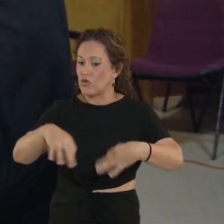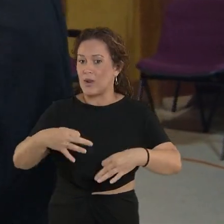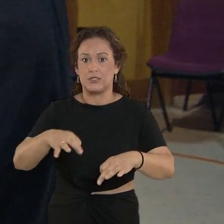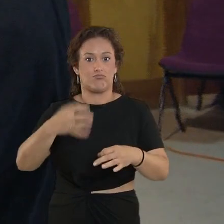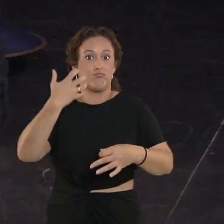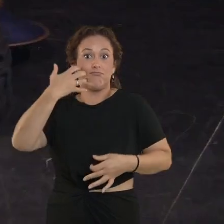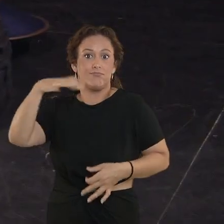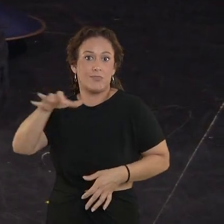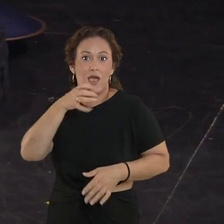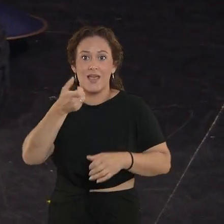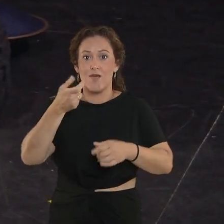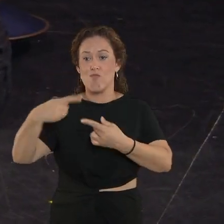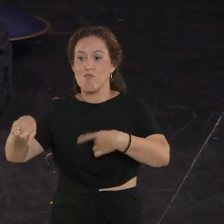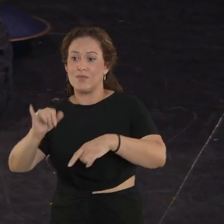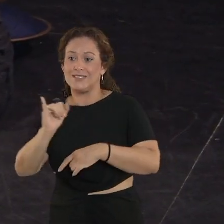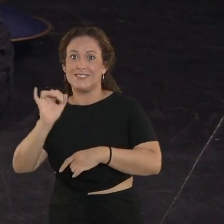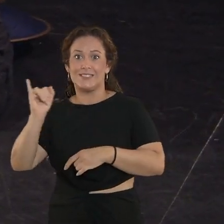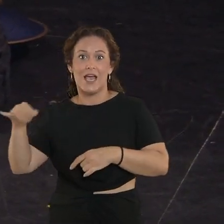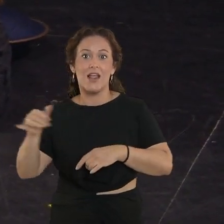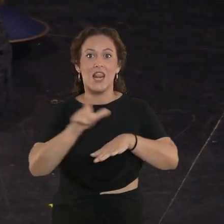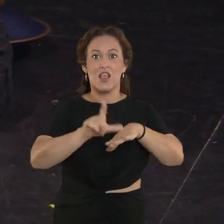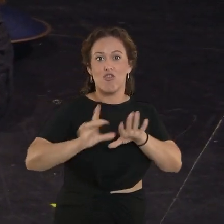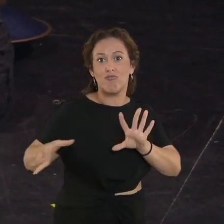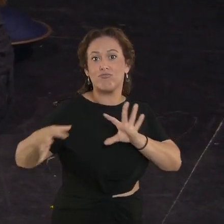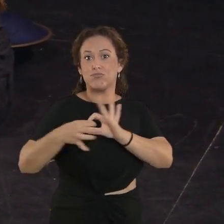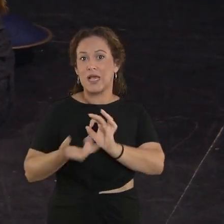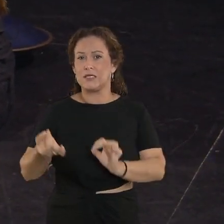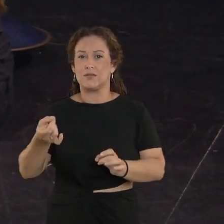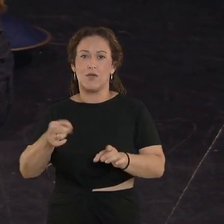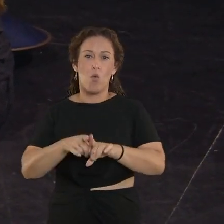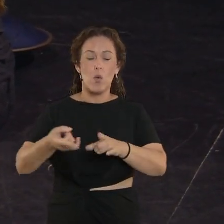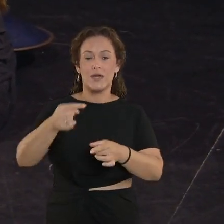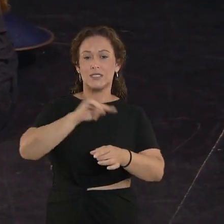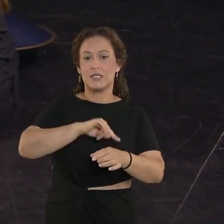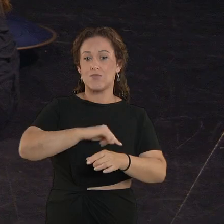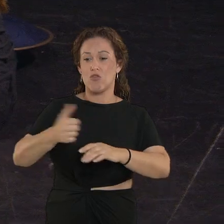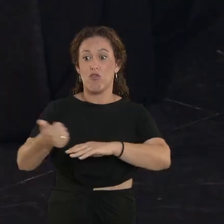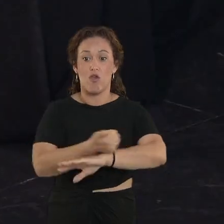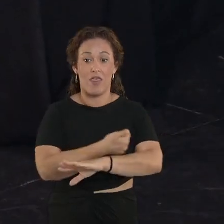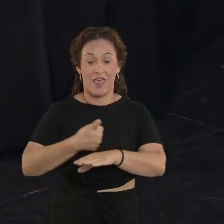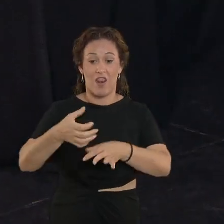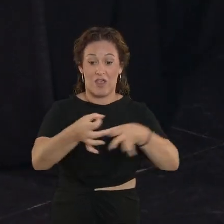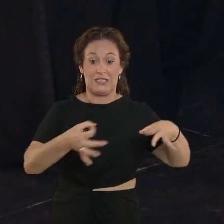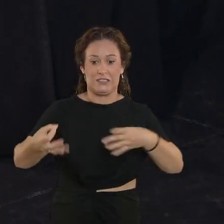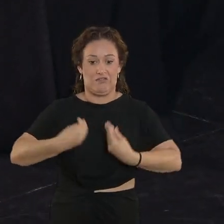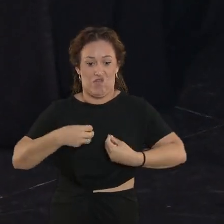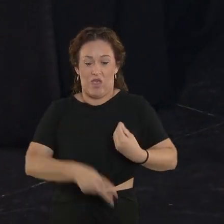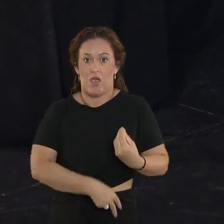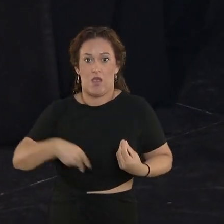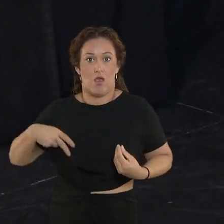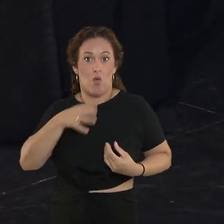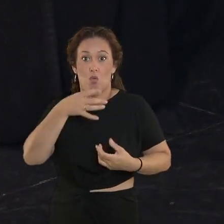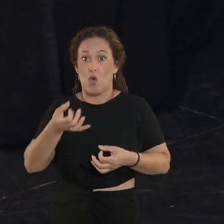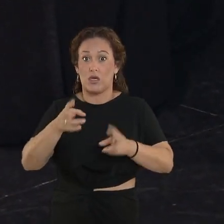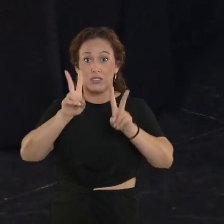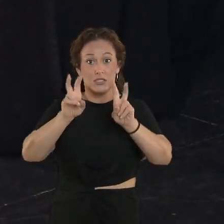sume jazz y literatura, apela a los sentimientos más intrínsecos del ciudadano de las islas en general, porque